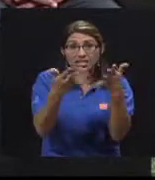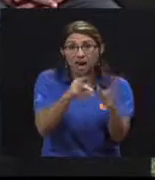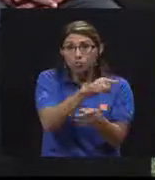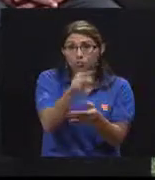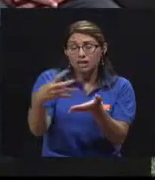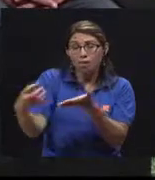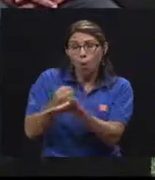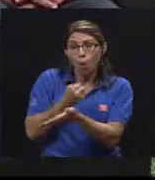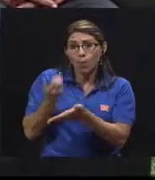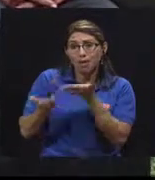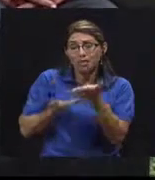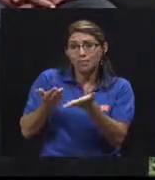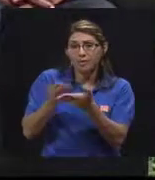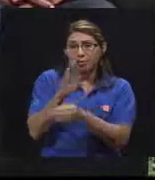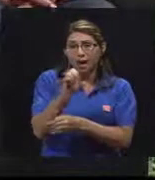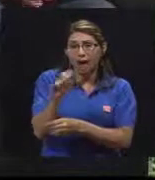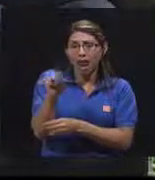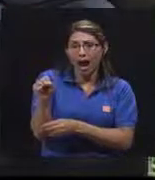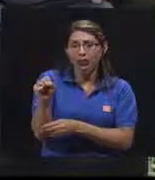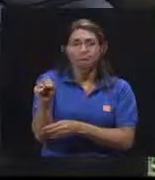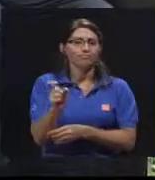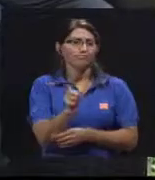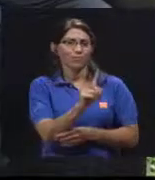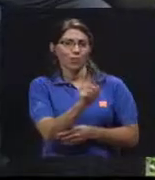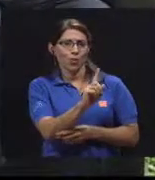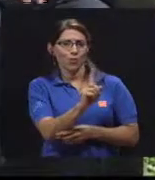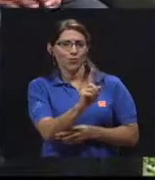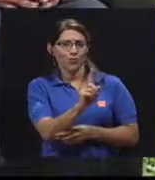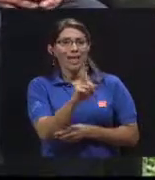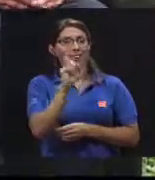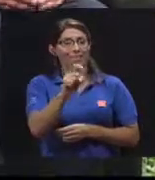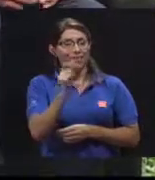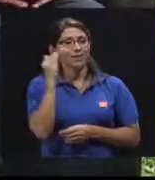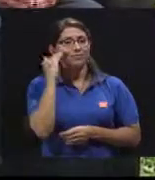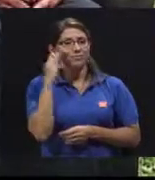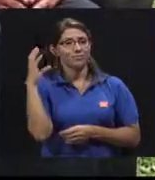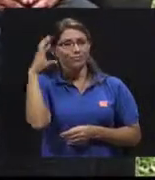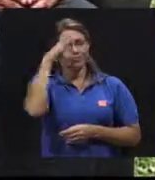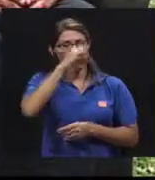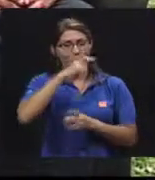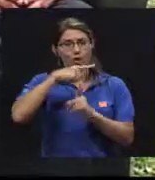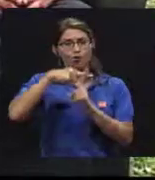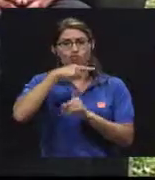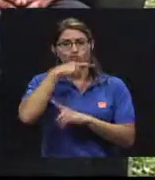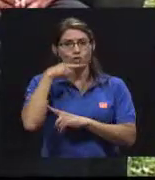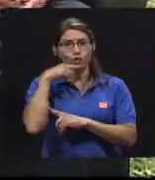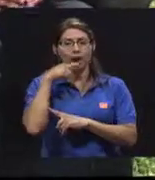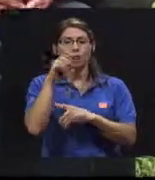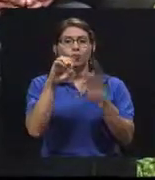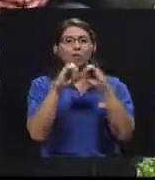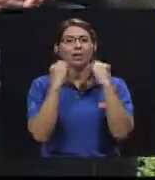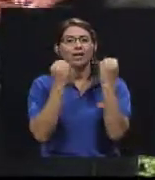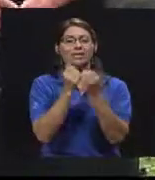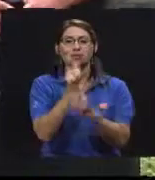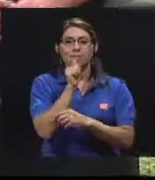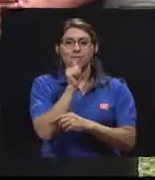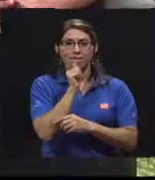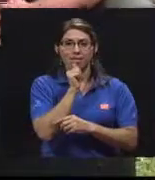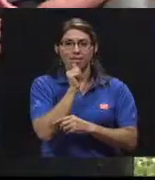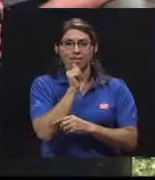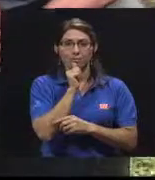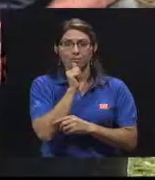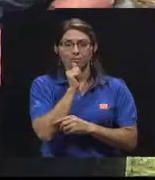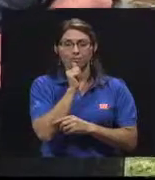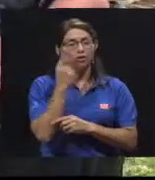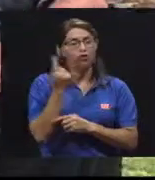aquí hay que considerar que la Cruz Roja, al ser una organización privada y con fines humanitarios,